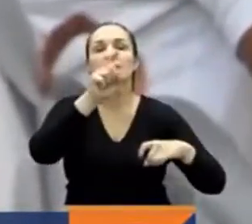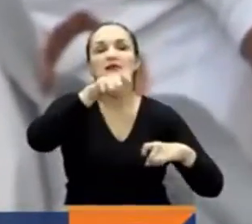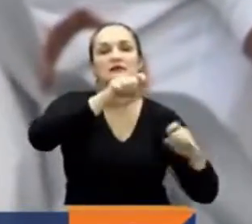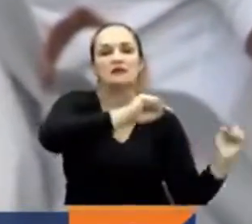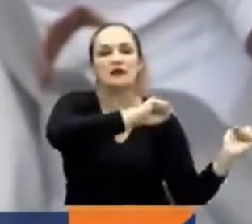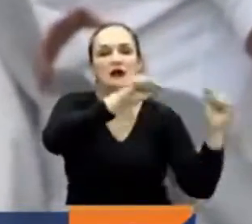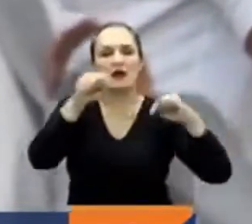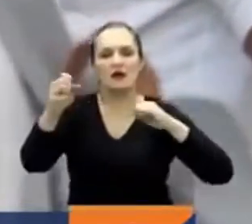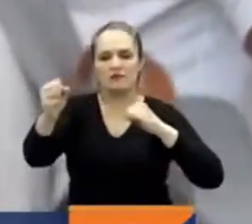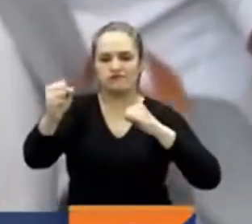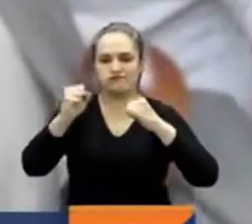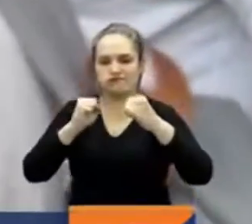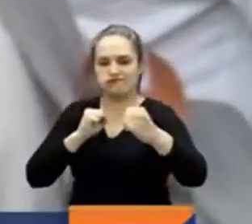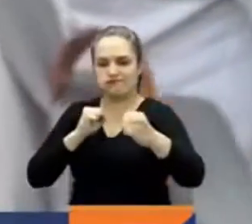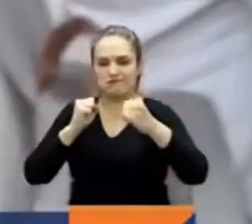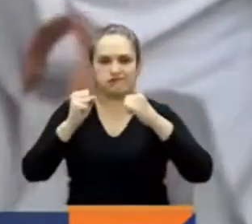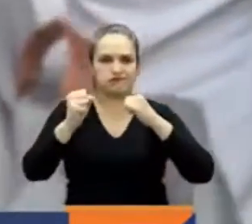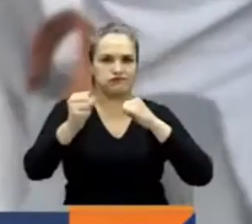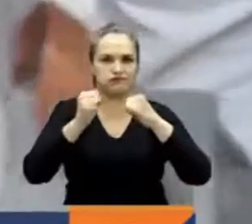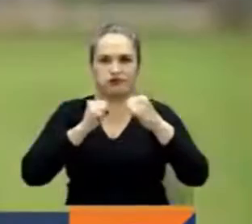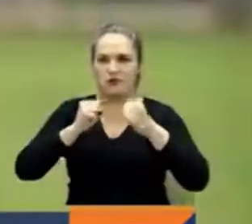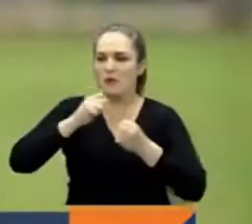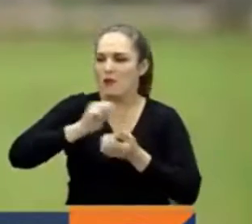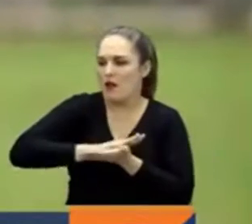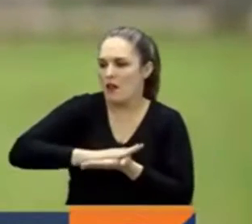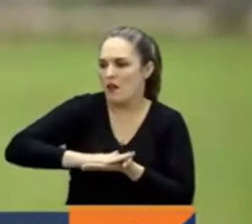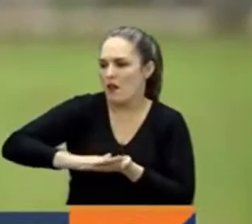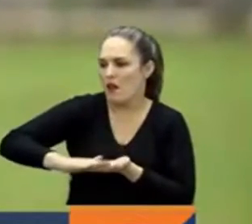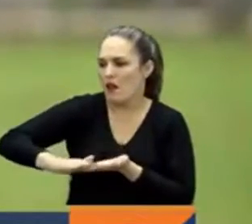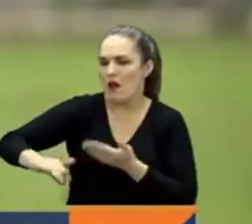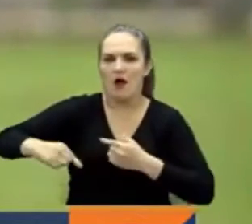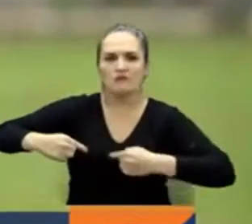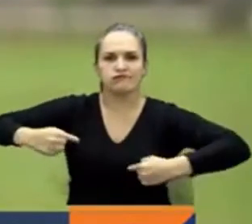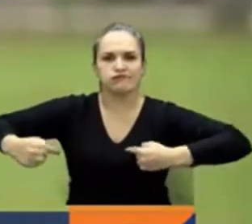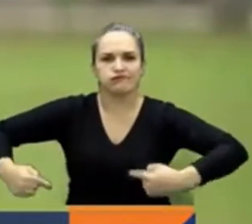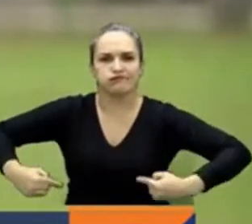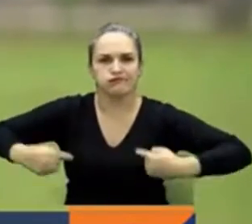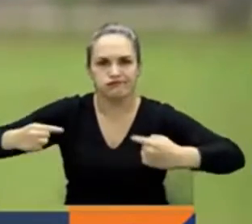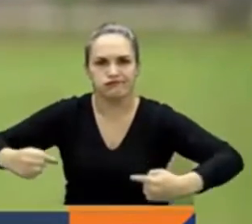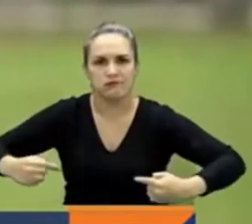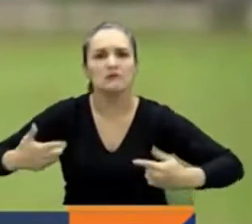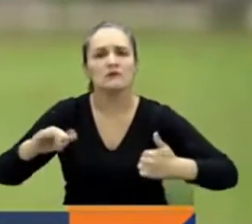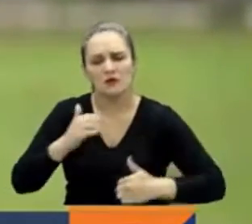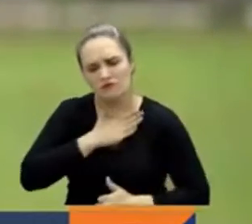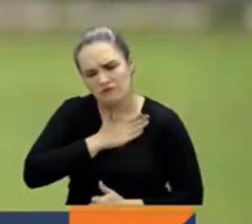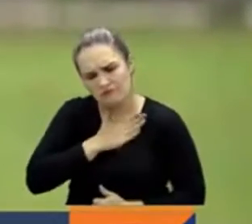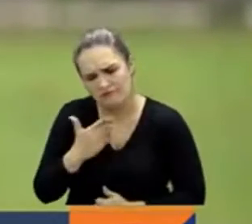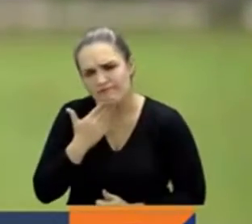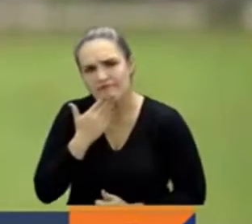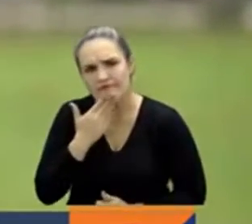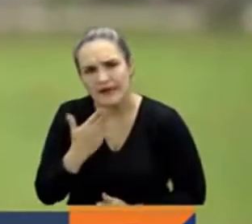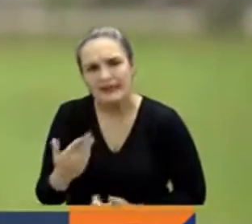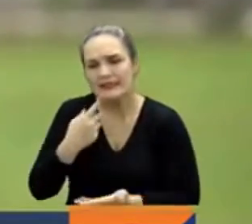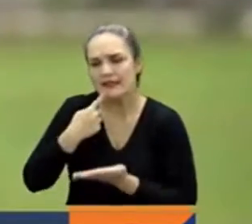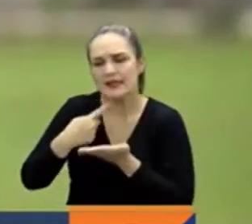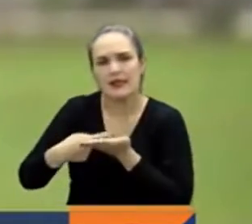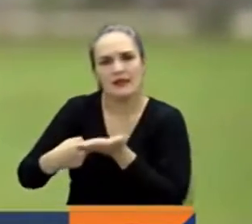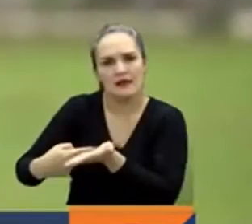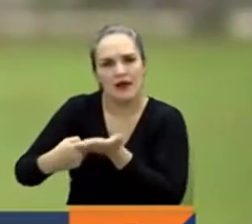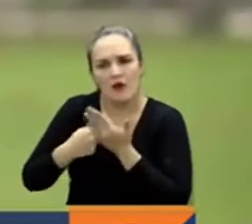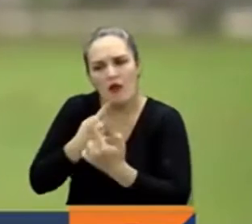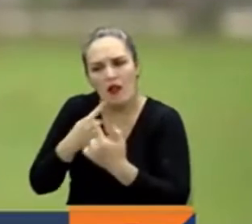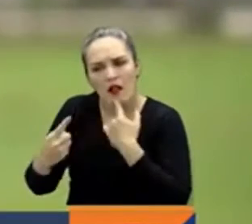Amarilla para el mejoramiento vial de los territorios. Agradecemos la disposición al diálogo y aquí se demuestra nuevamente